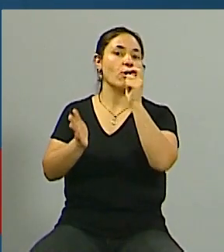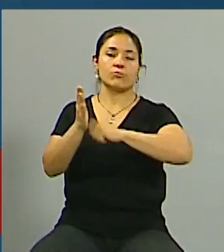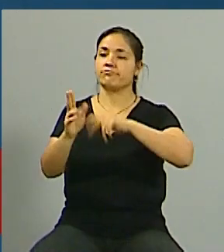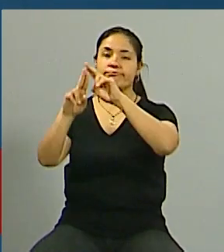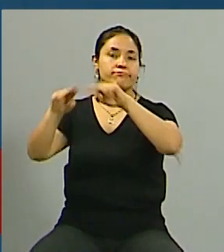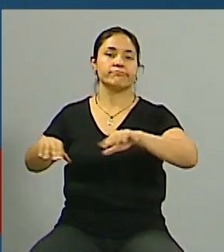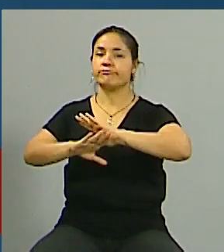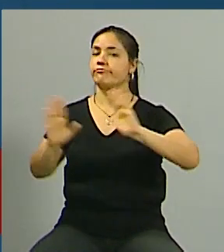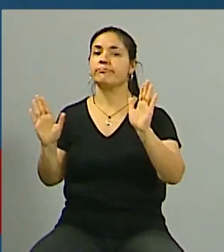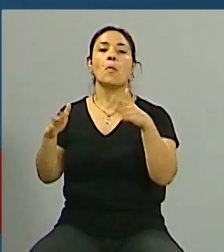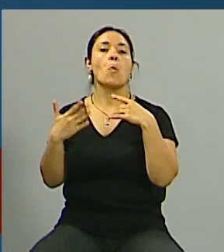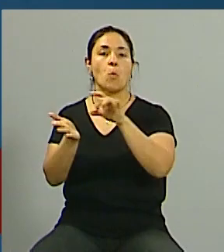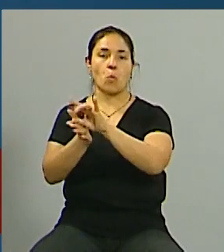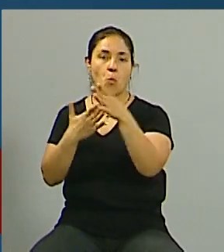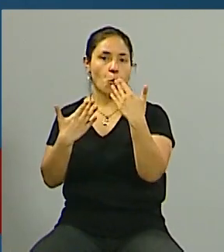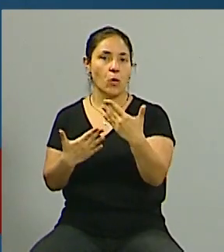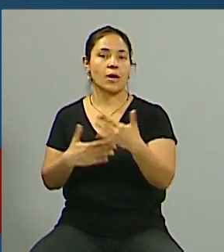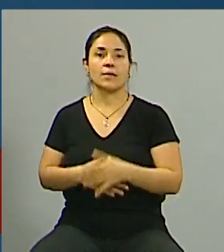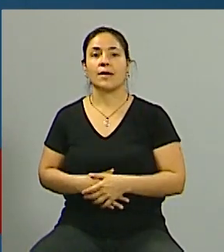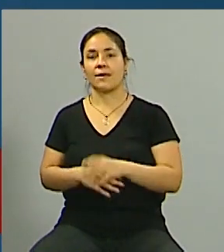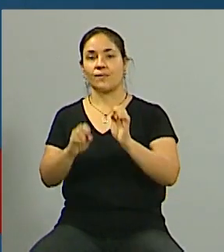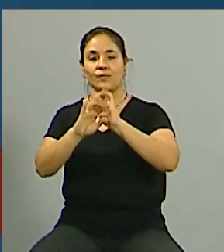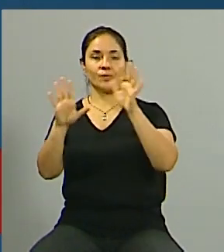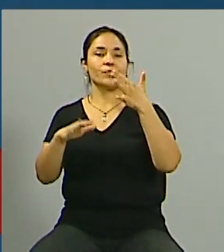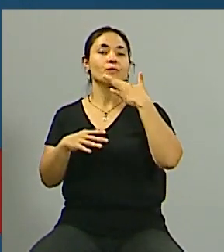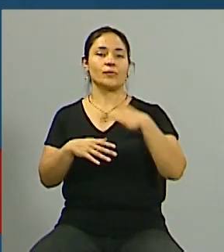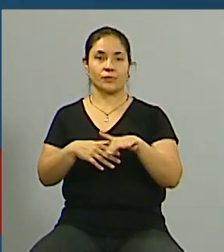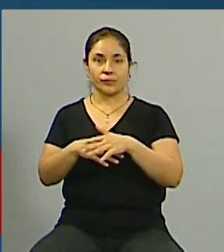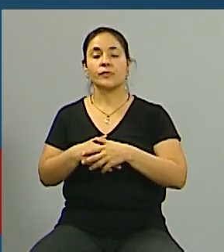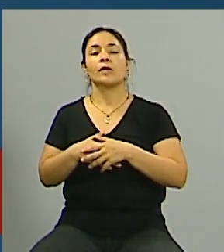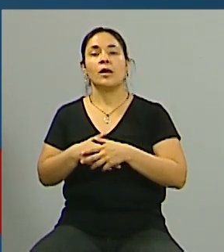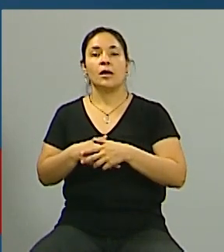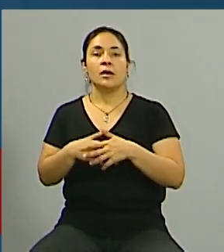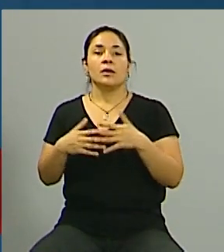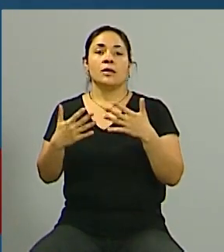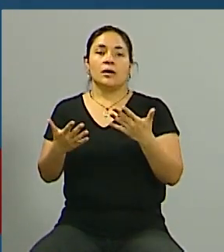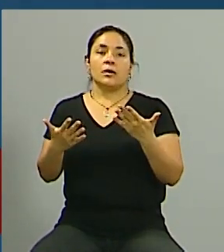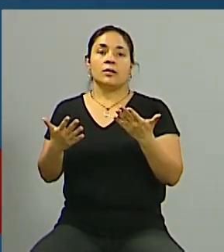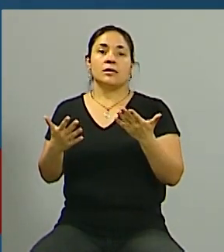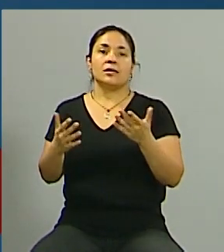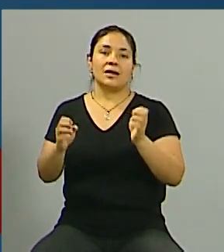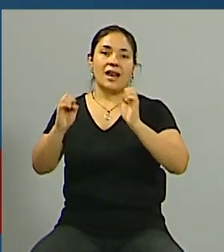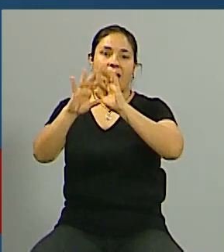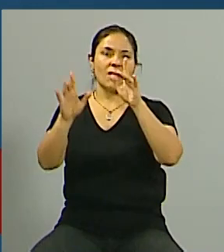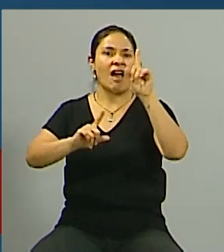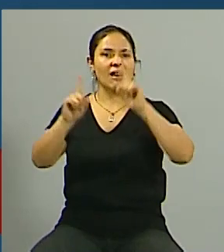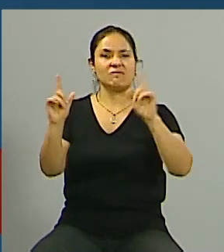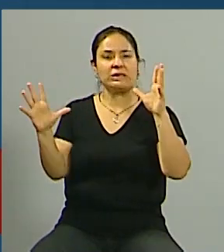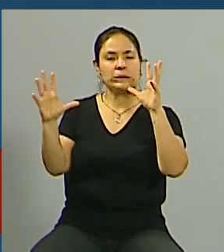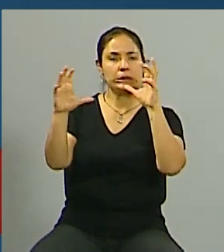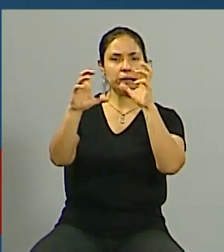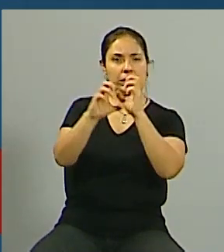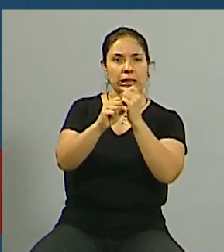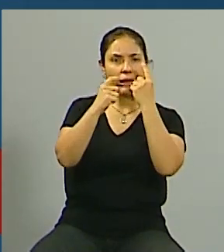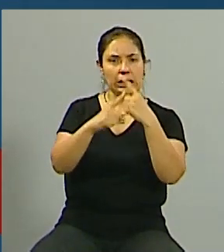caso sin el desalojo bien está claro entonces me parece que está bueno por ahí echar luz sobre lo que puede ser o lo que puede haber